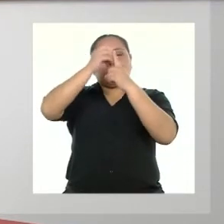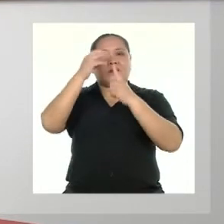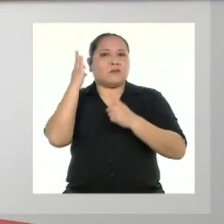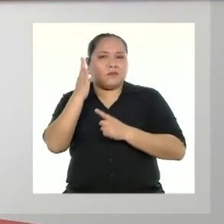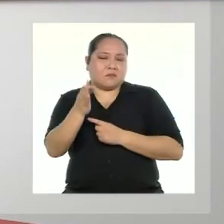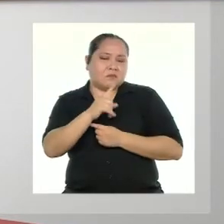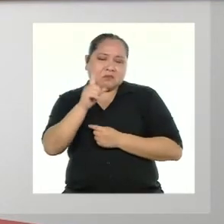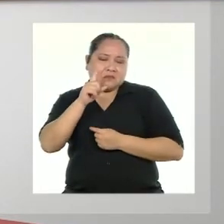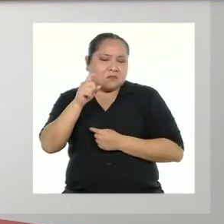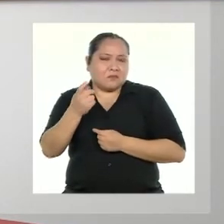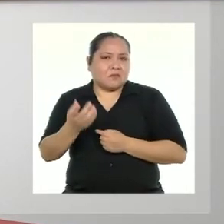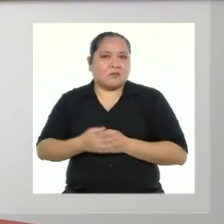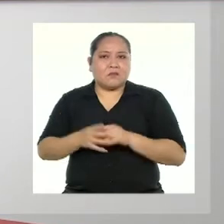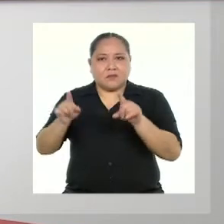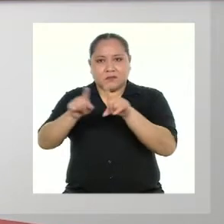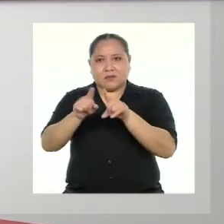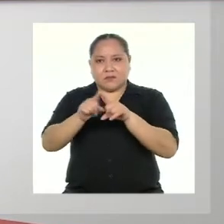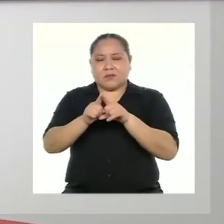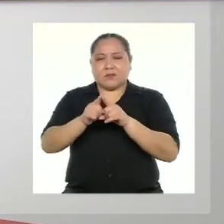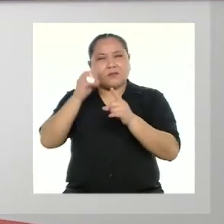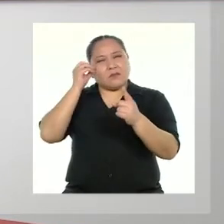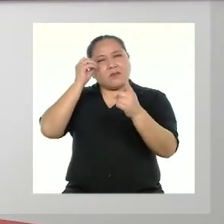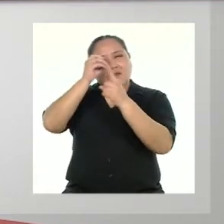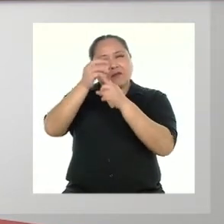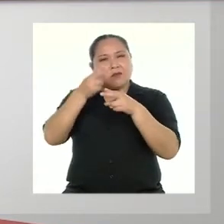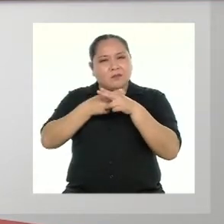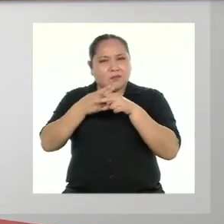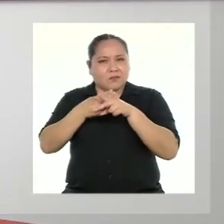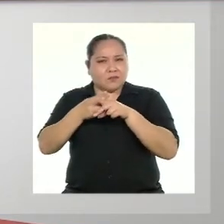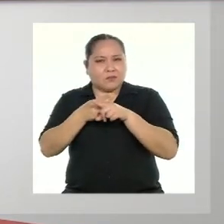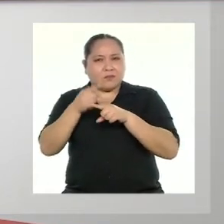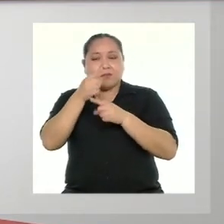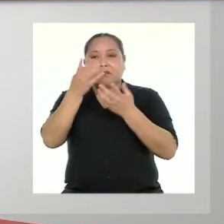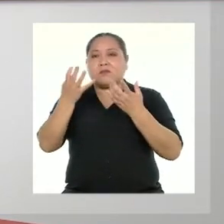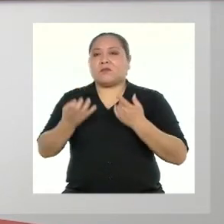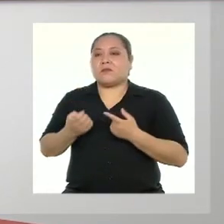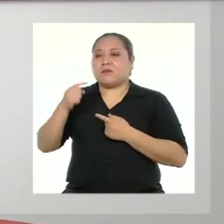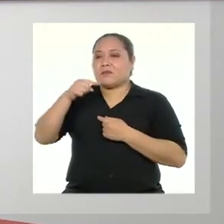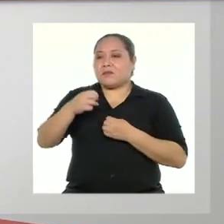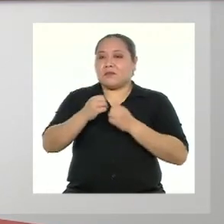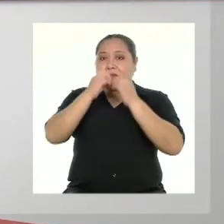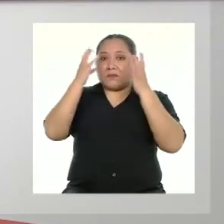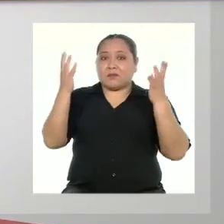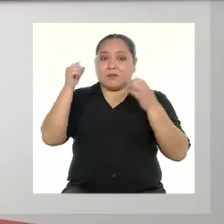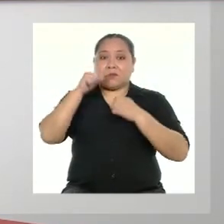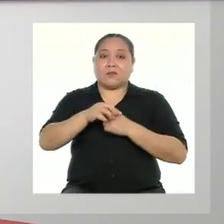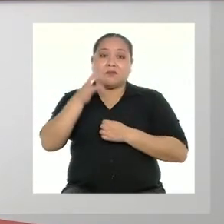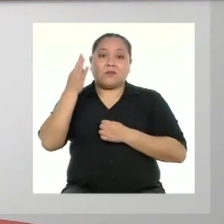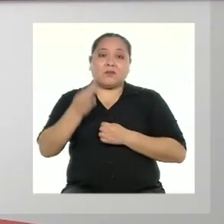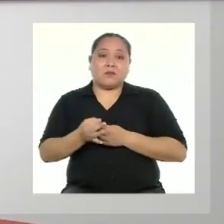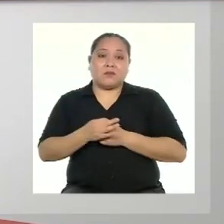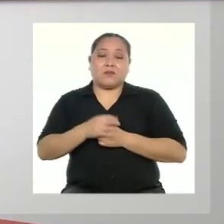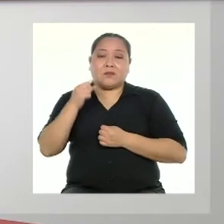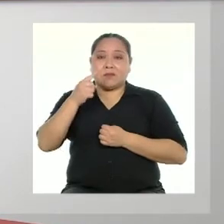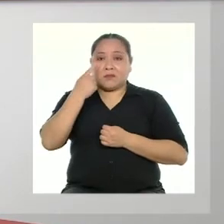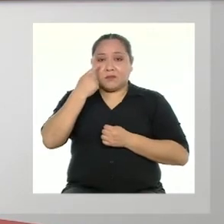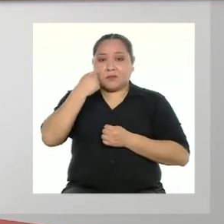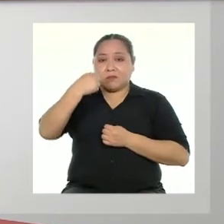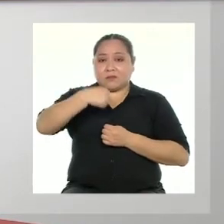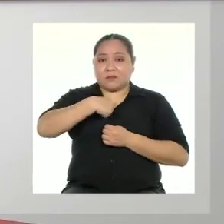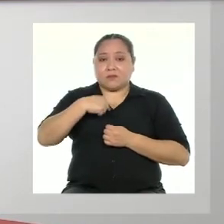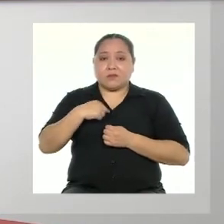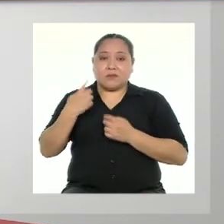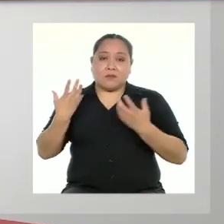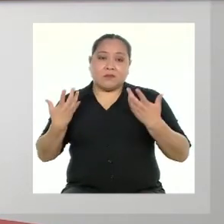necesariamente. También pueden ser metas cortas que queremos para nuestro día. En verdad, el autoconocimiento